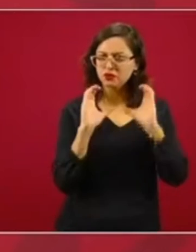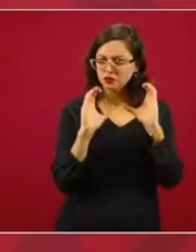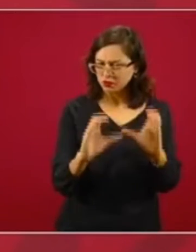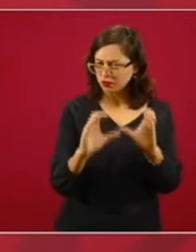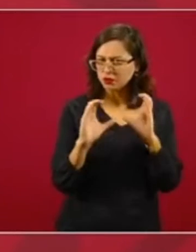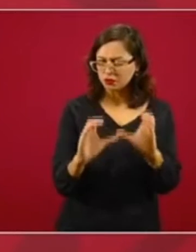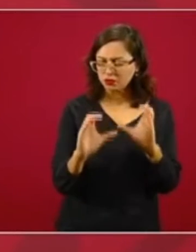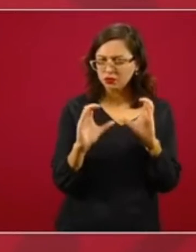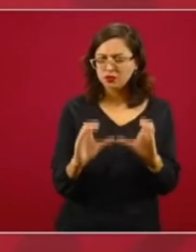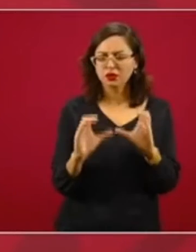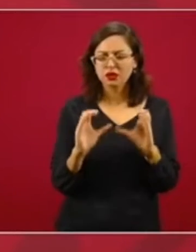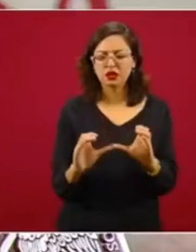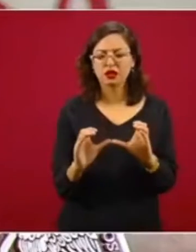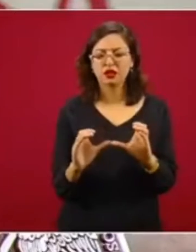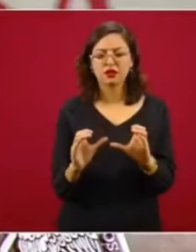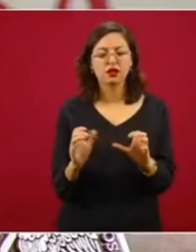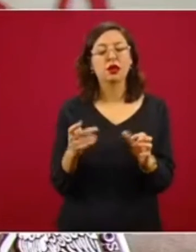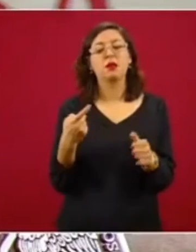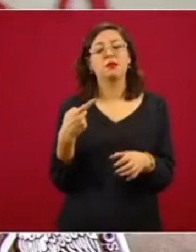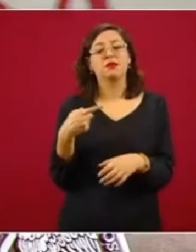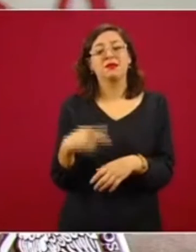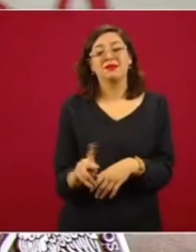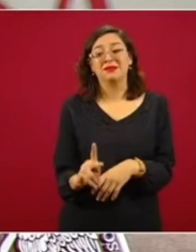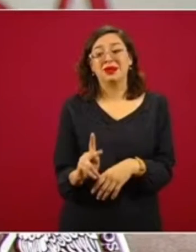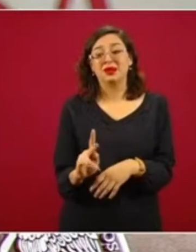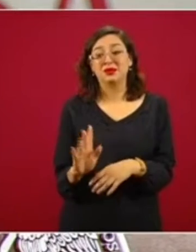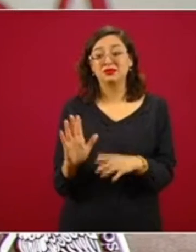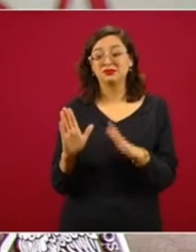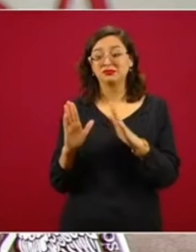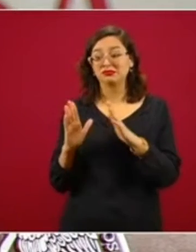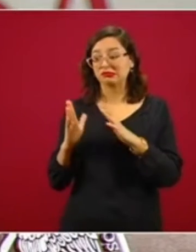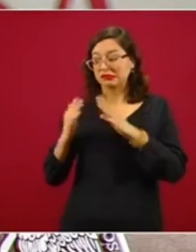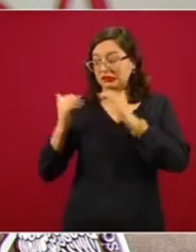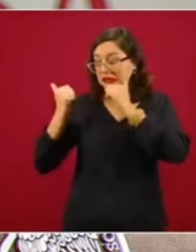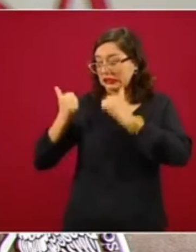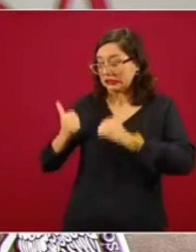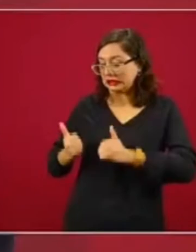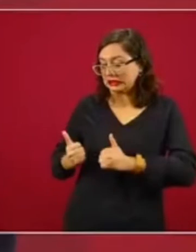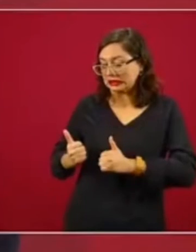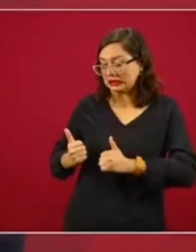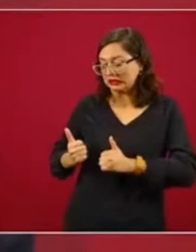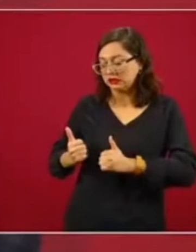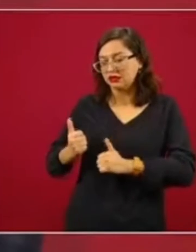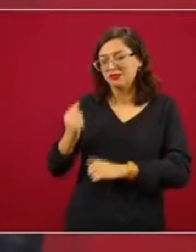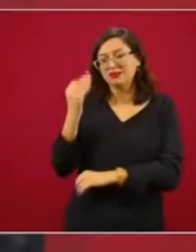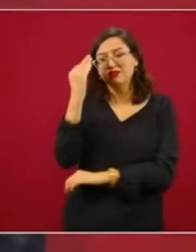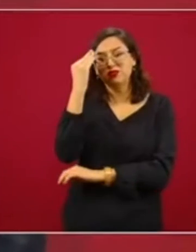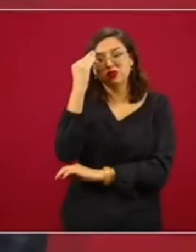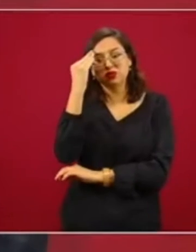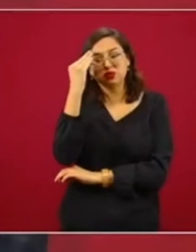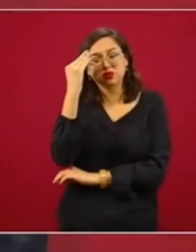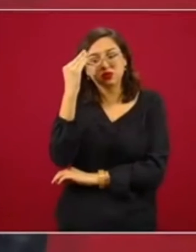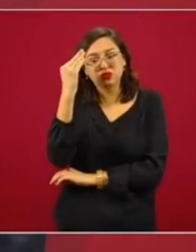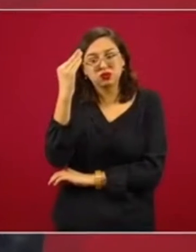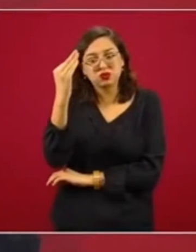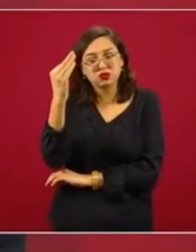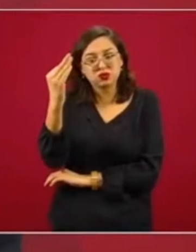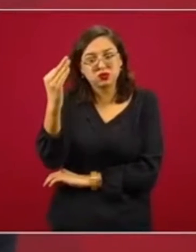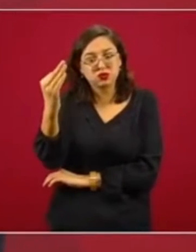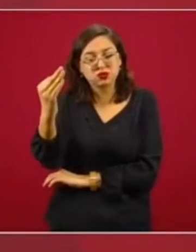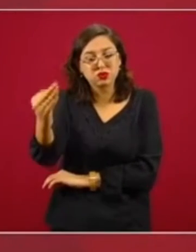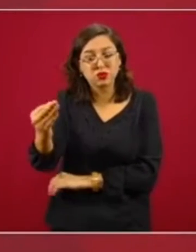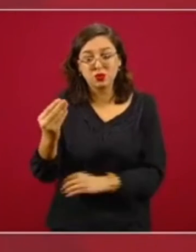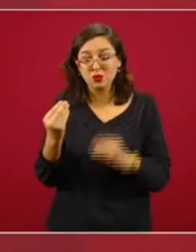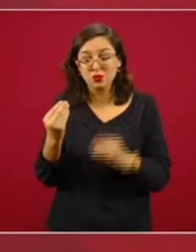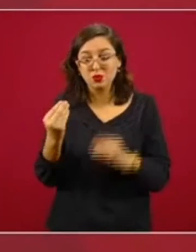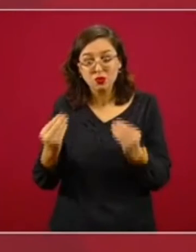ha pasado mucho tiempo con el confinamiento, sí